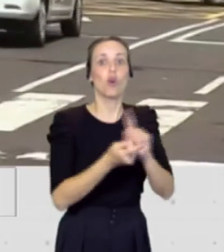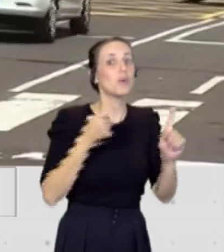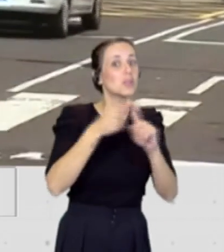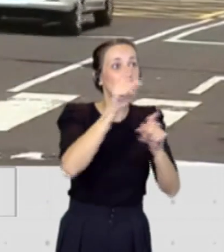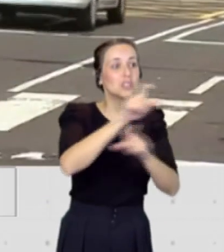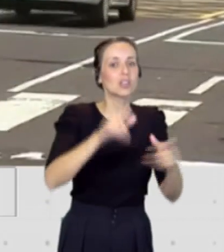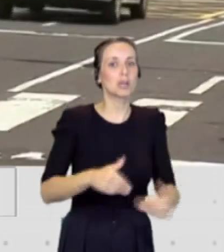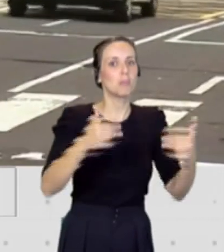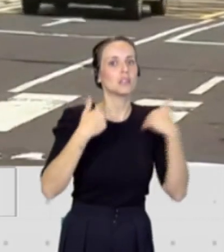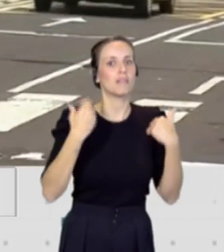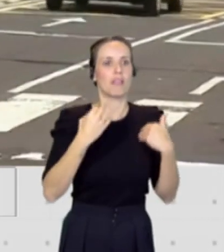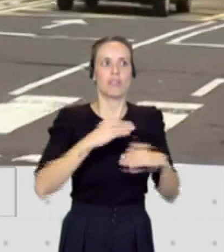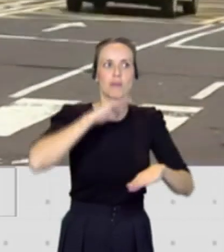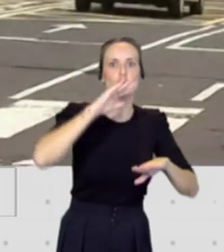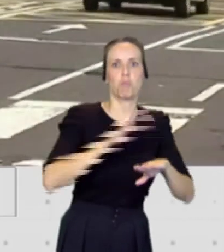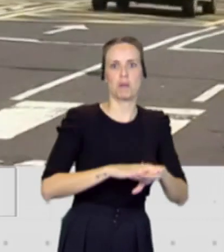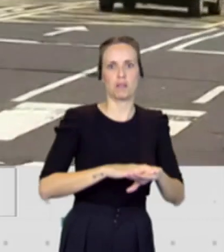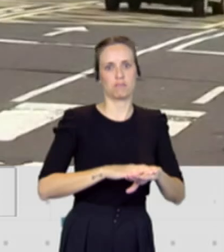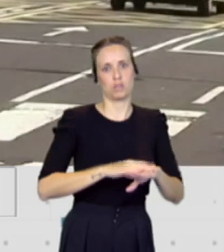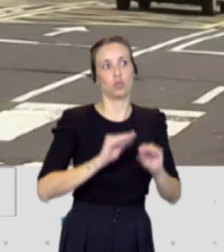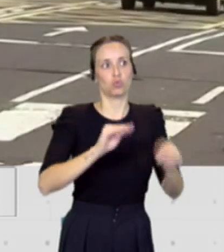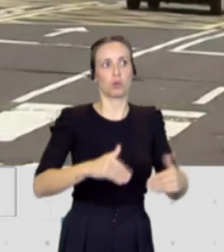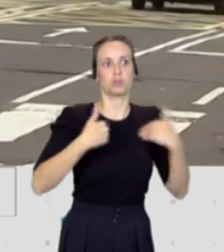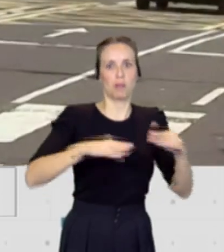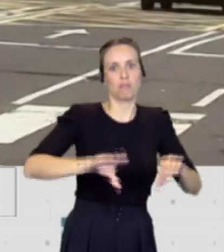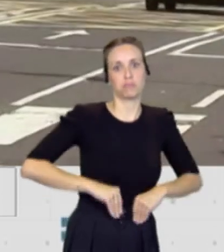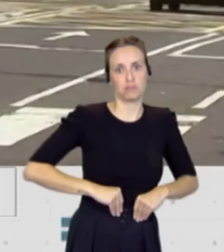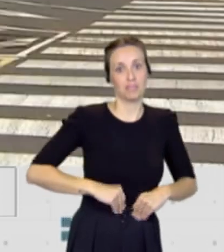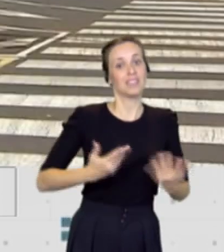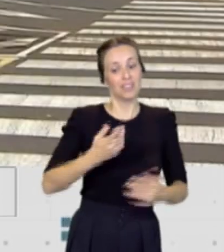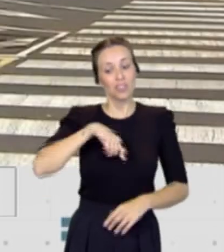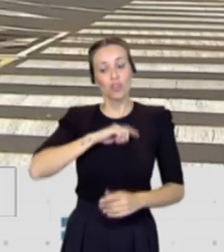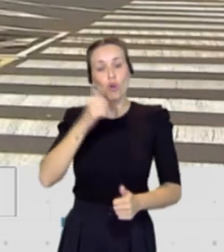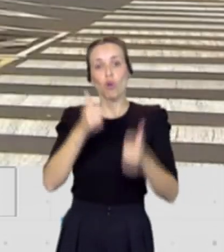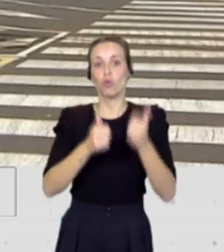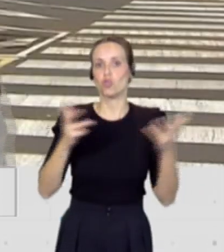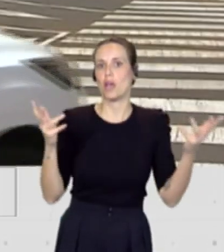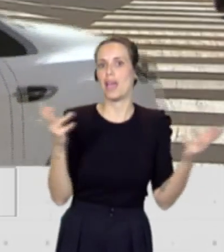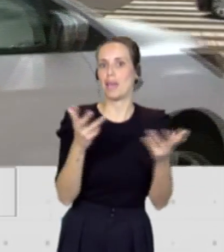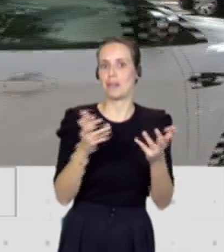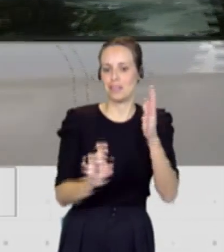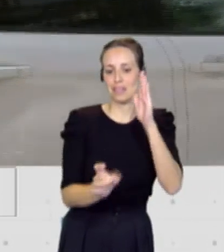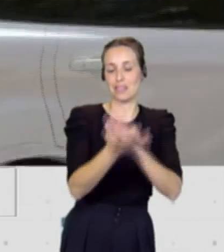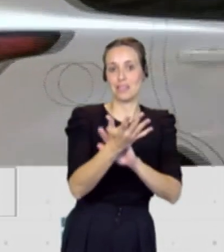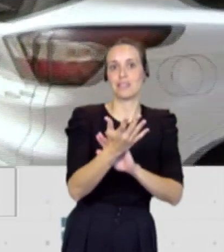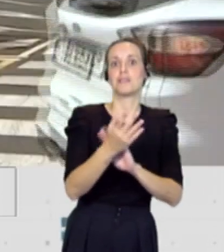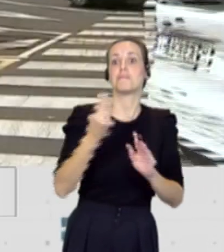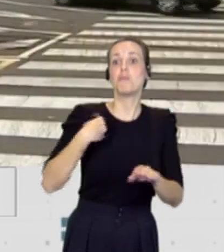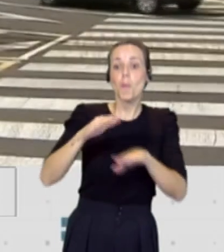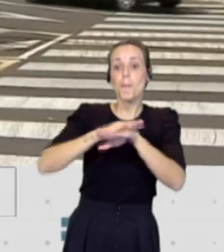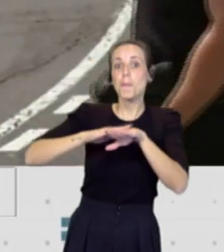cumplan con la ciudadanía canaria hemos sacado adelante un concurso de emergencia apoyado económicamente con el ministerio que se financia